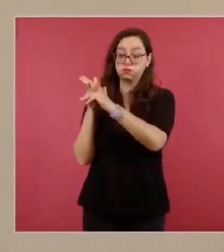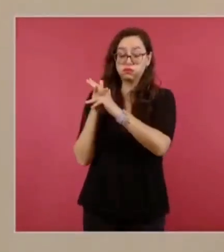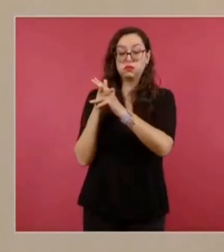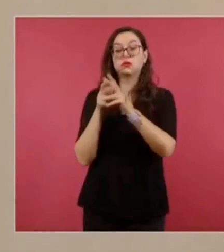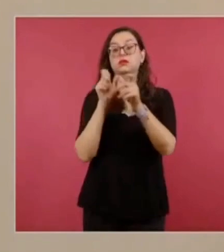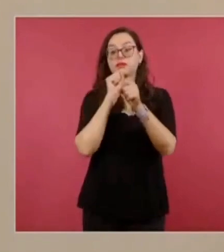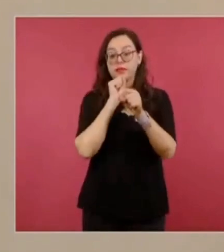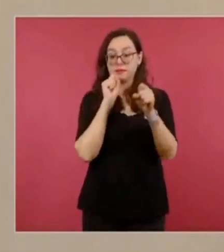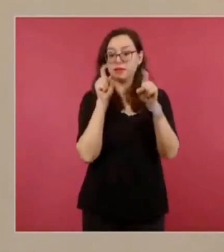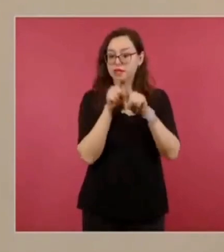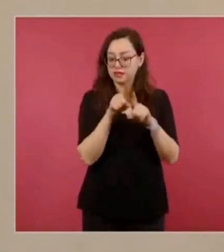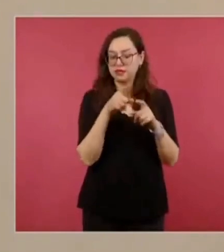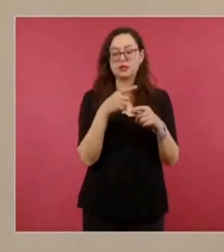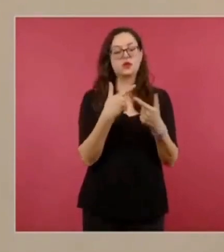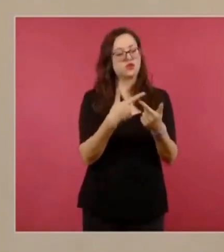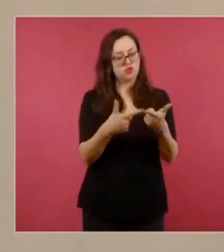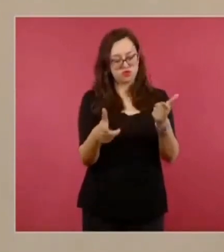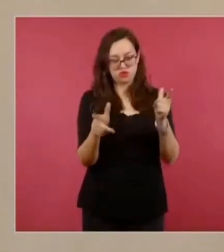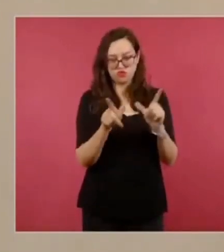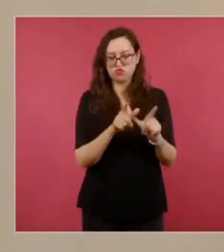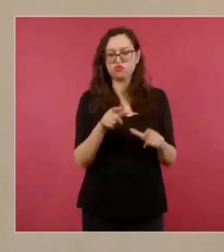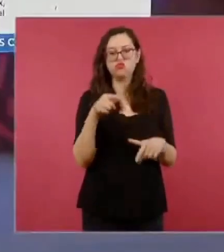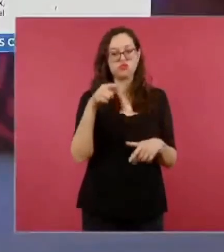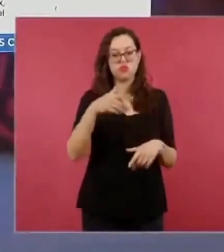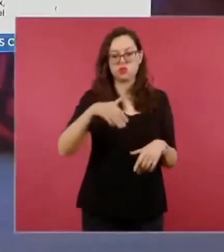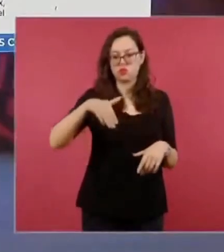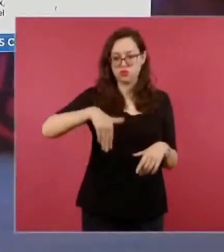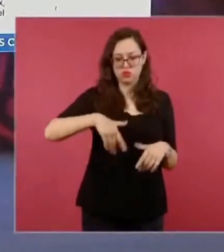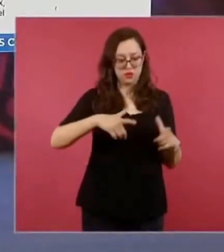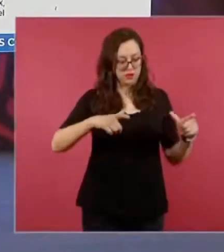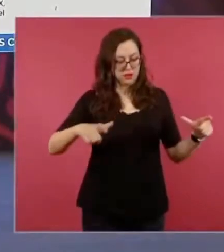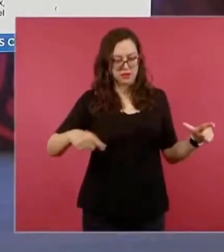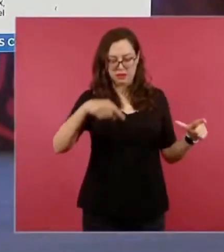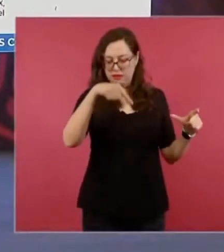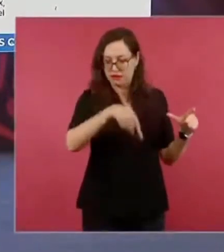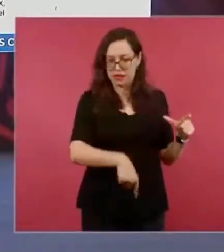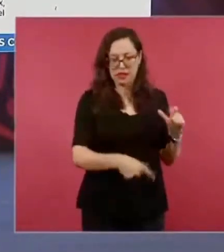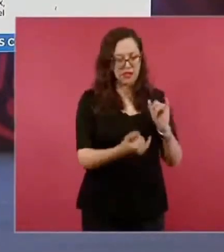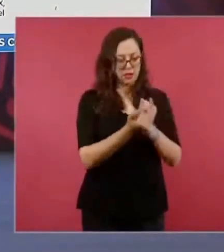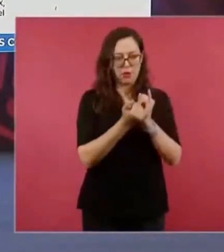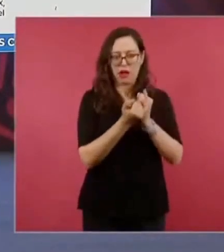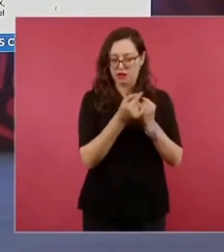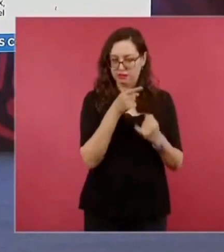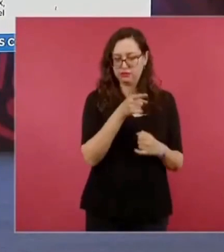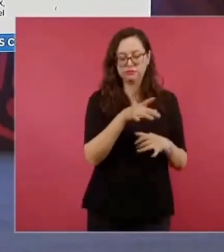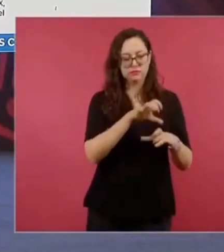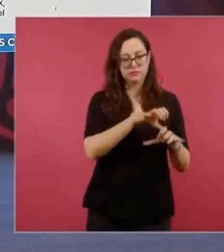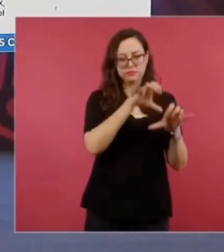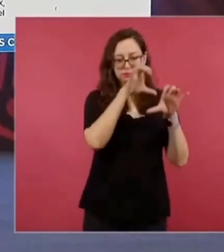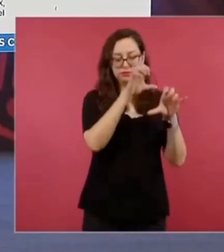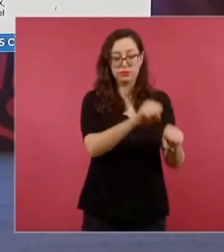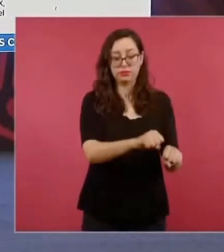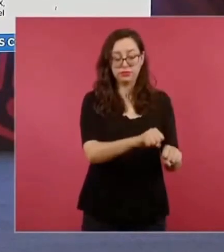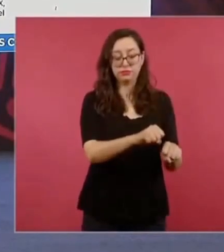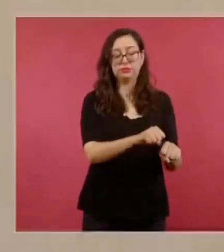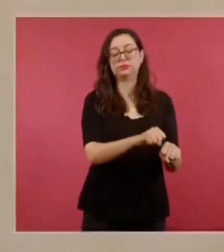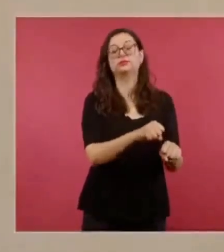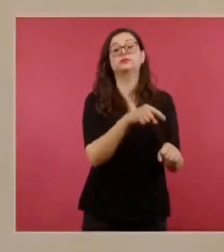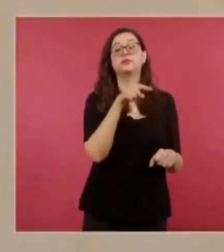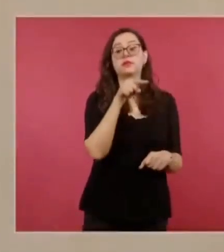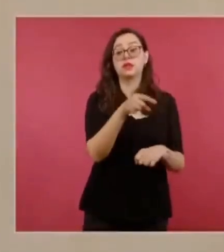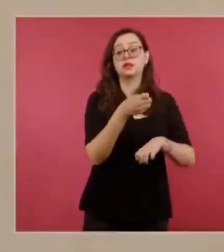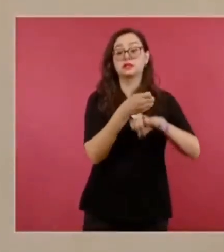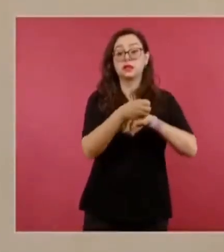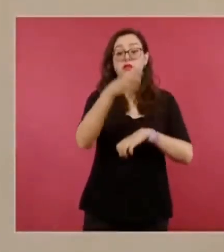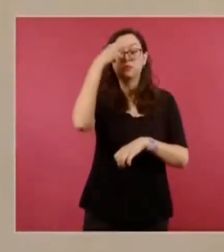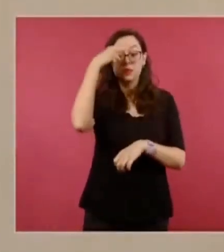vinculado al hecho en el pozo. Aquí las investigaciones de la Fiscalía General de Justicia del Estado de